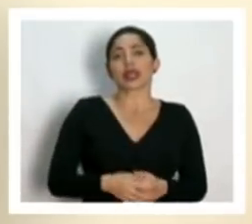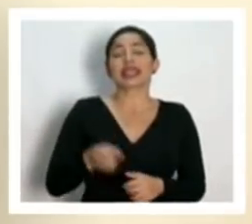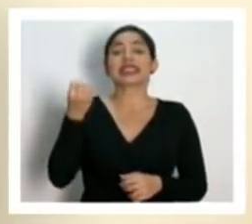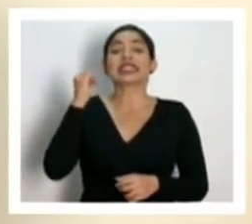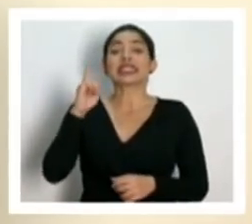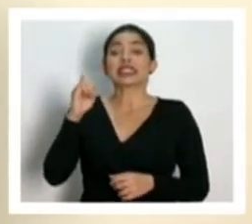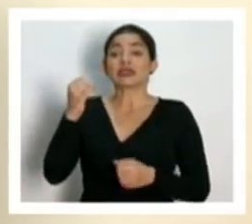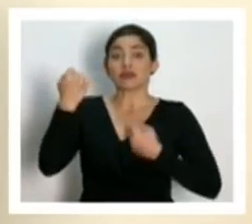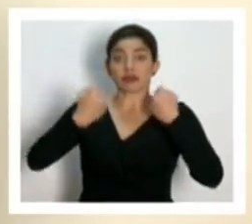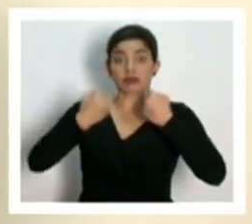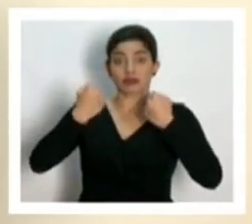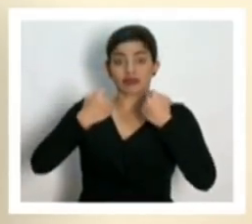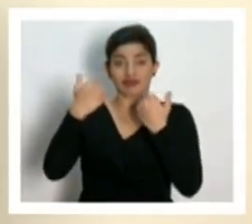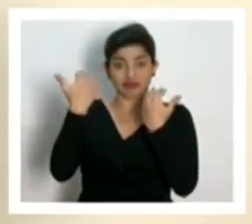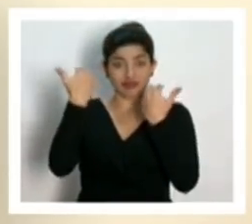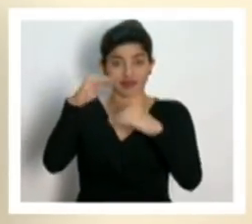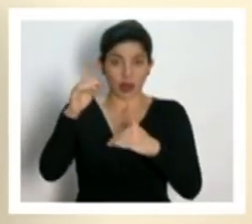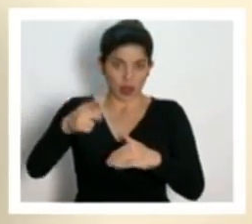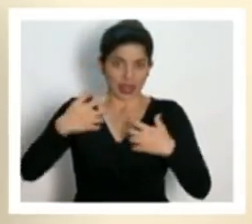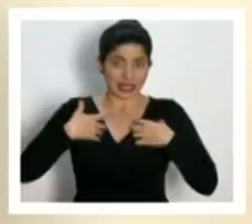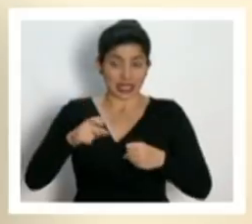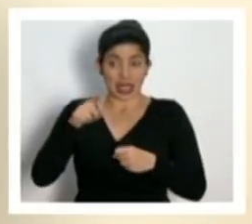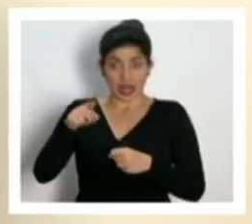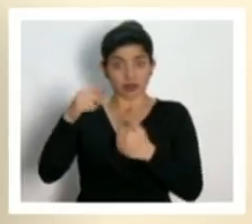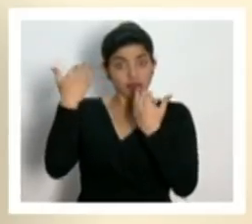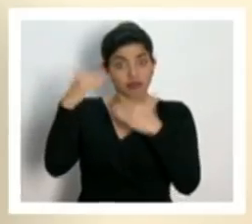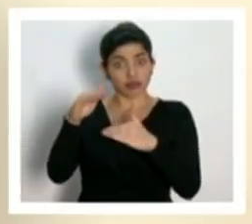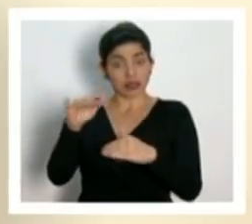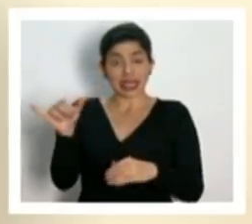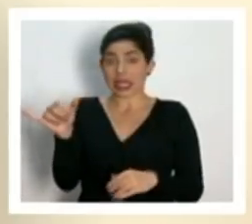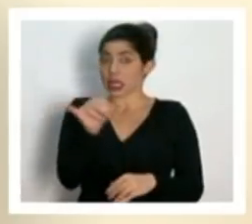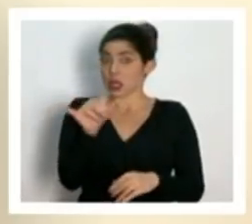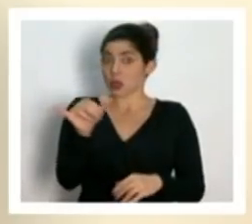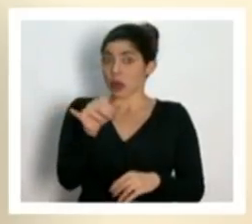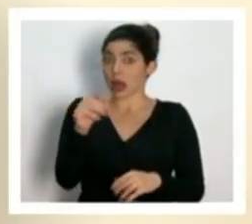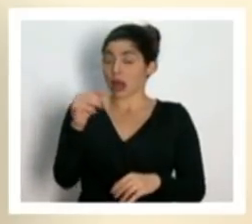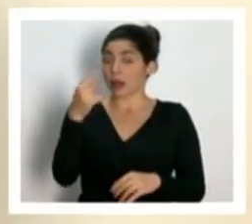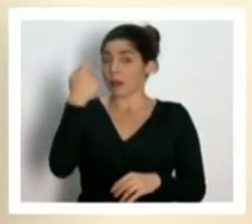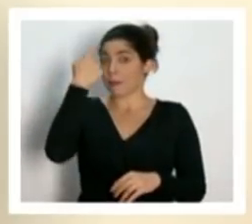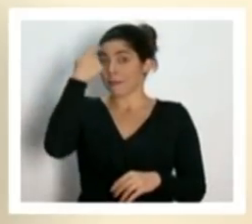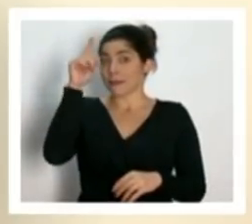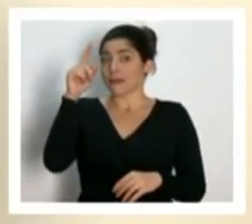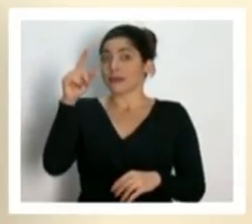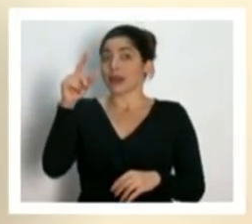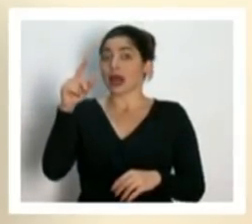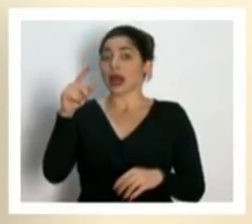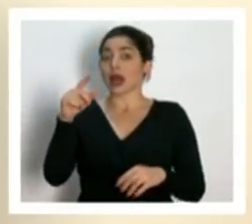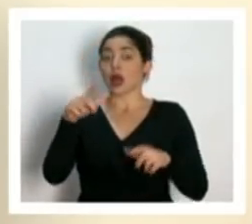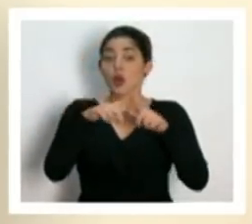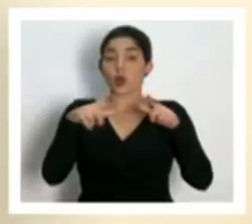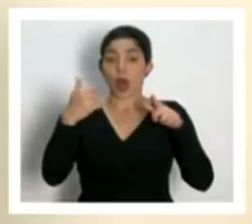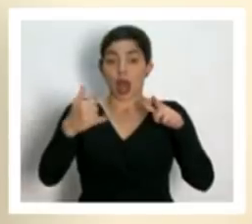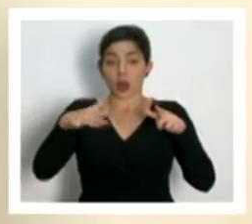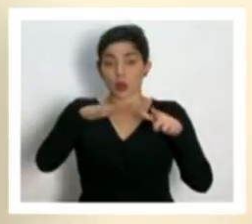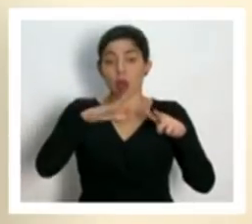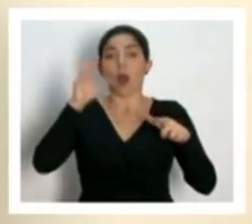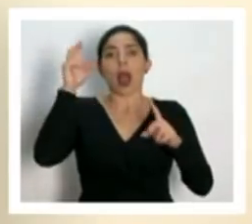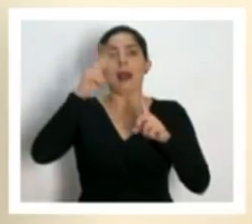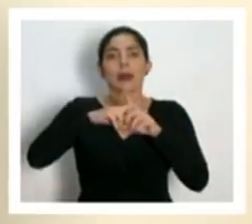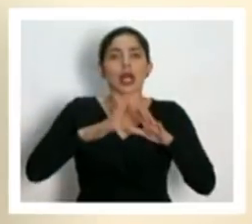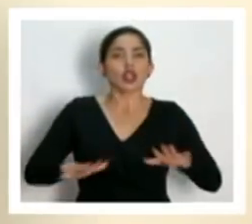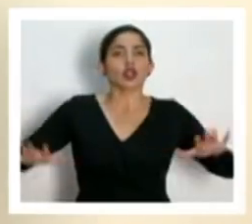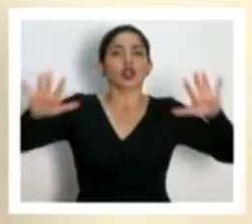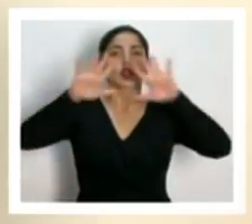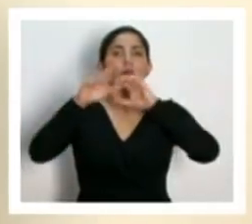la restricción vehicular sanitaria es la misma para la zona actual o se aplica para todo el